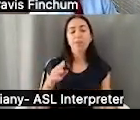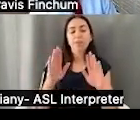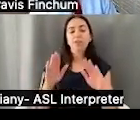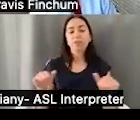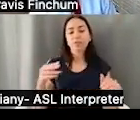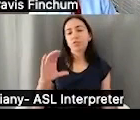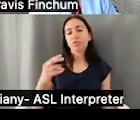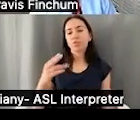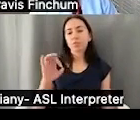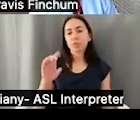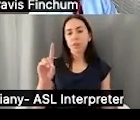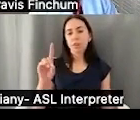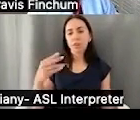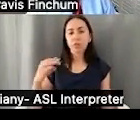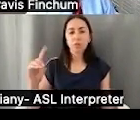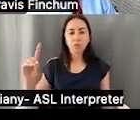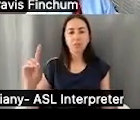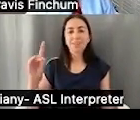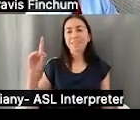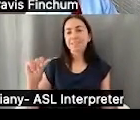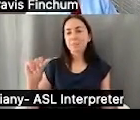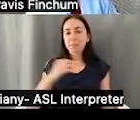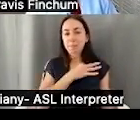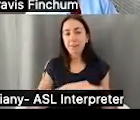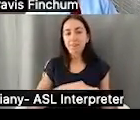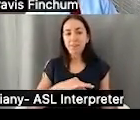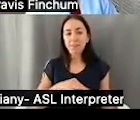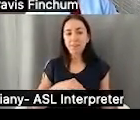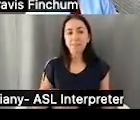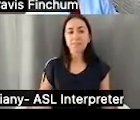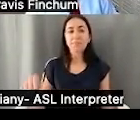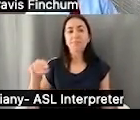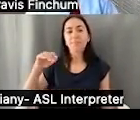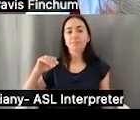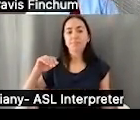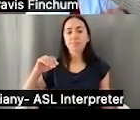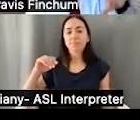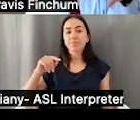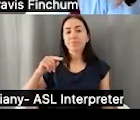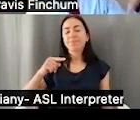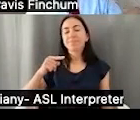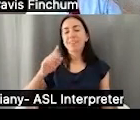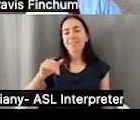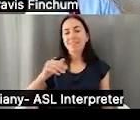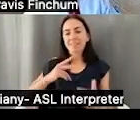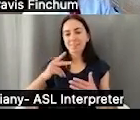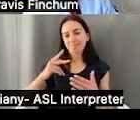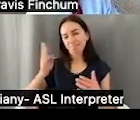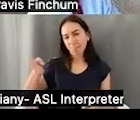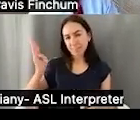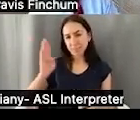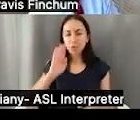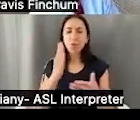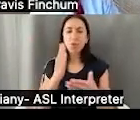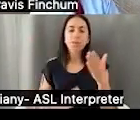llama beneficio de niñez de capacidad, se ve por sus siglas en inglés, lo pueden buscar. Y